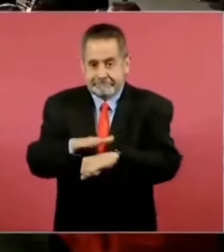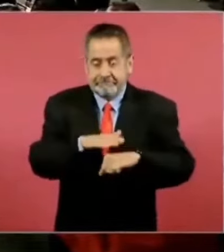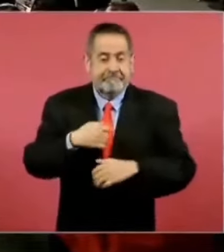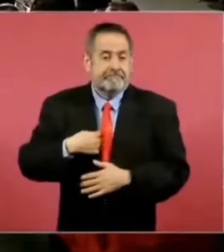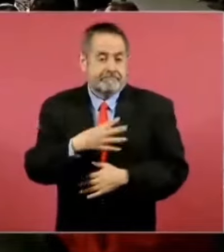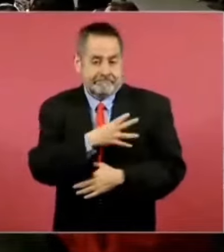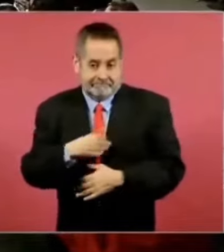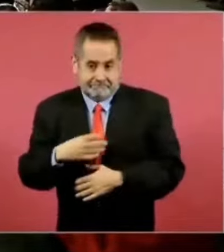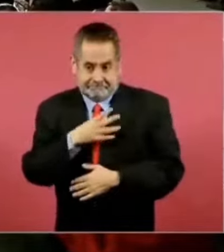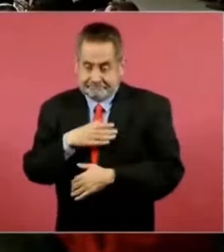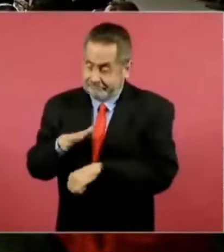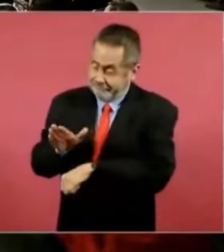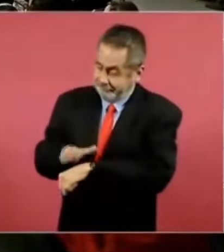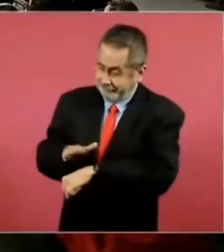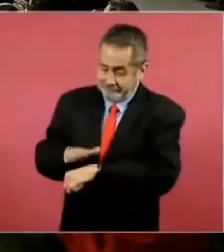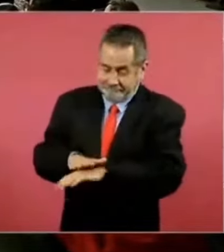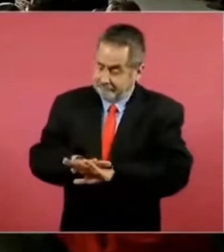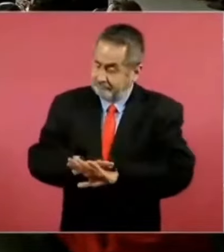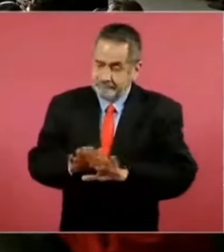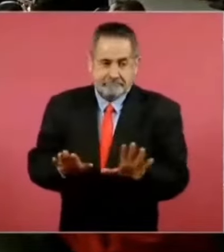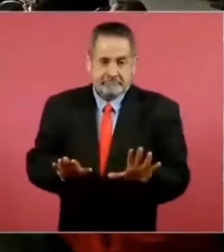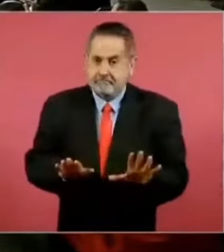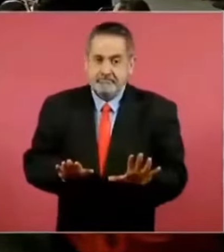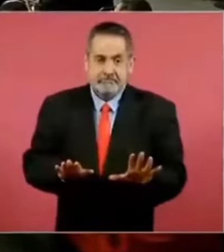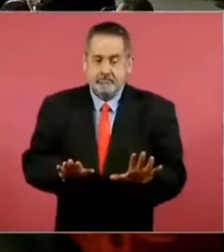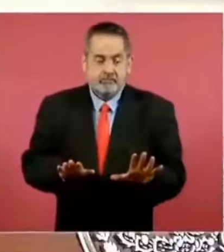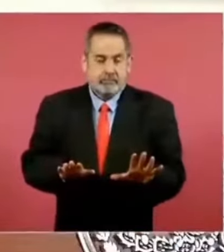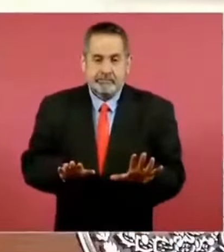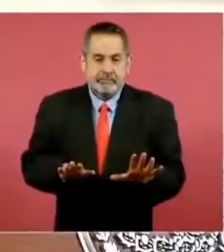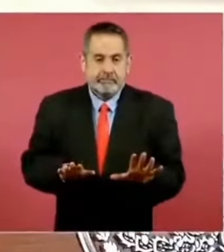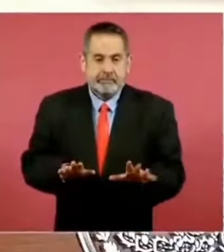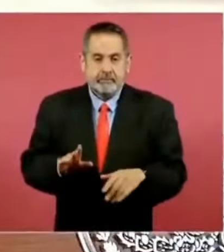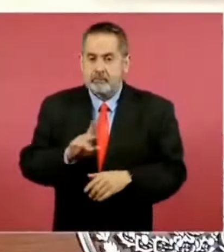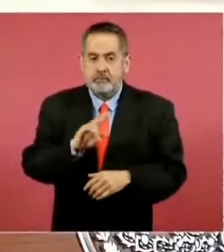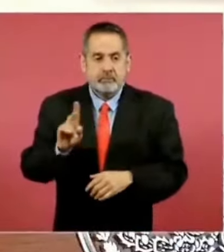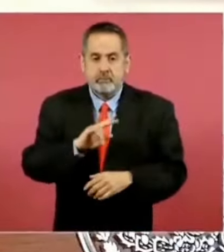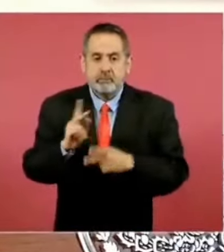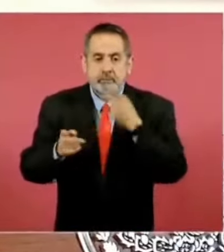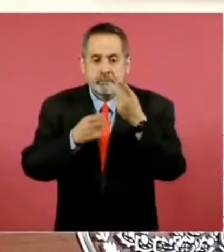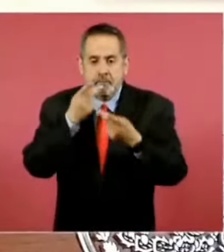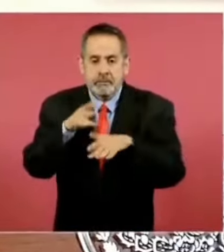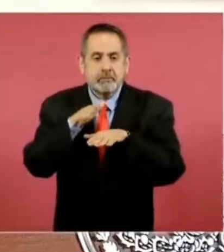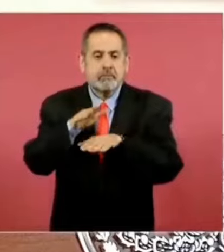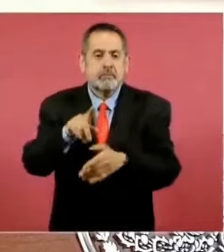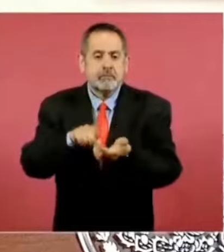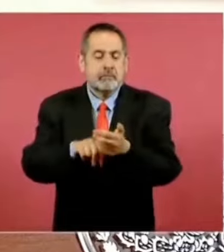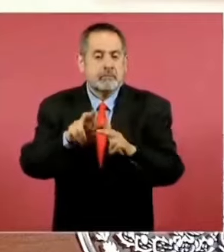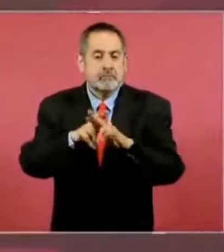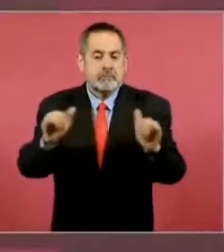de que no hablemos de política,